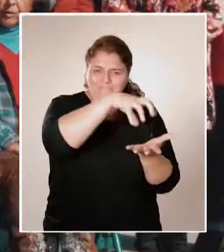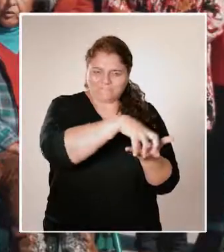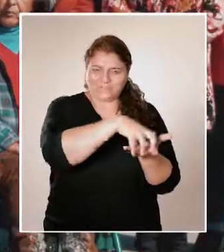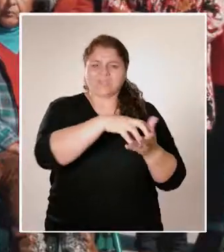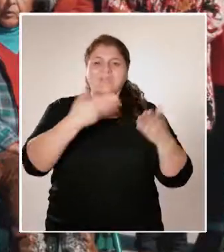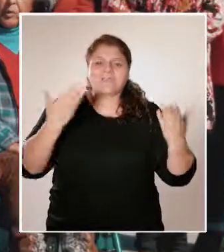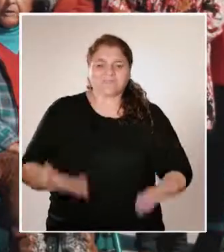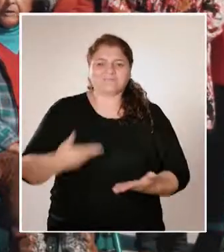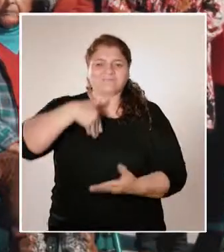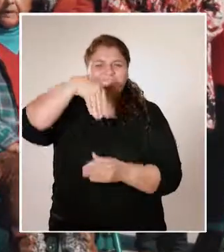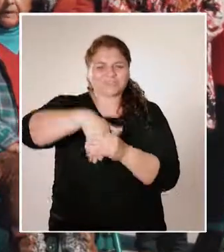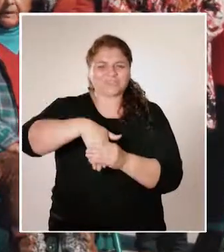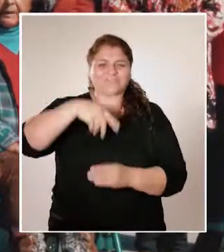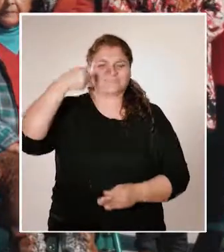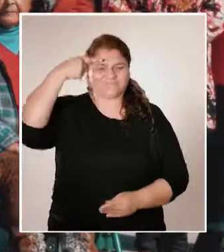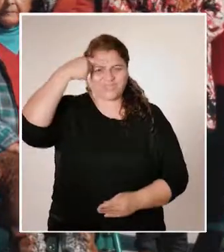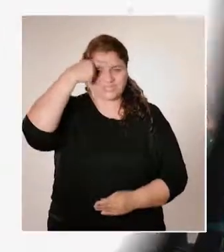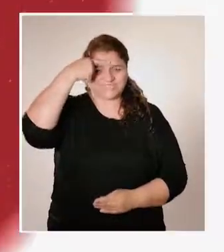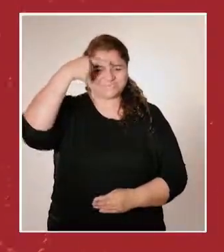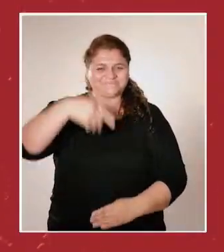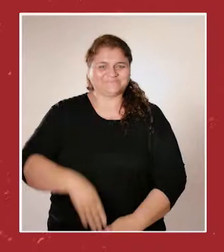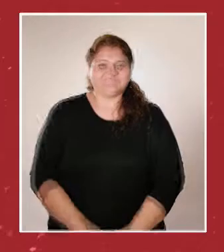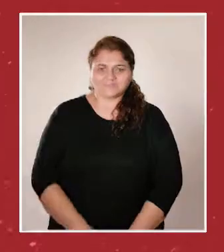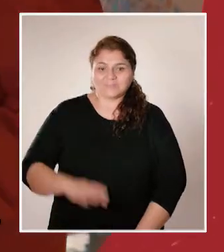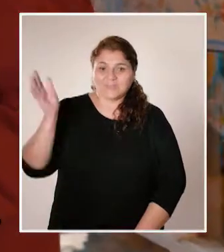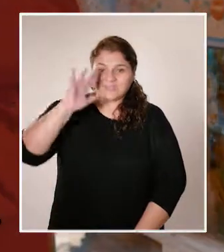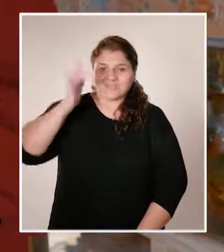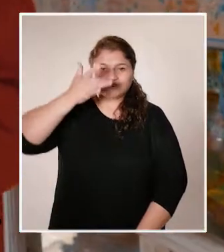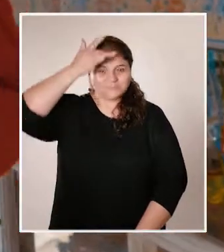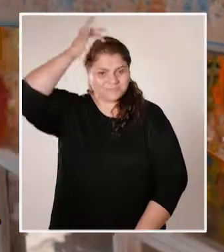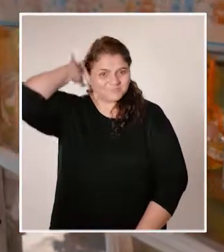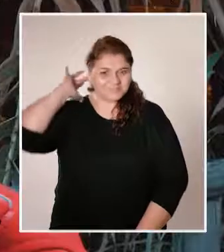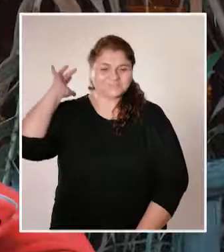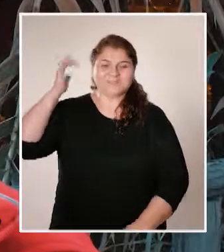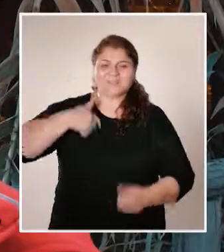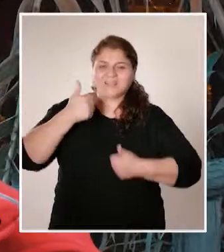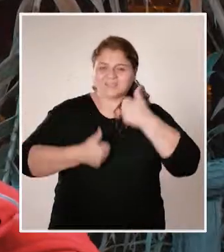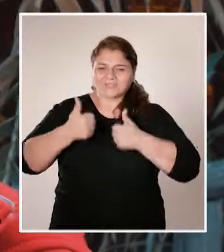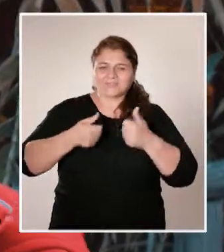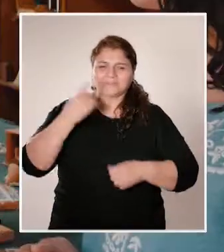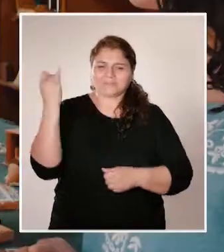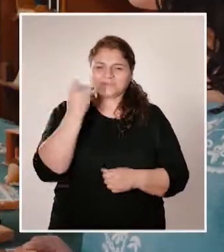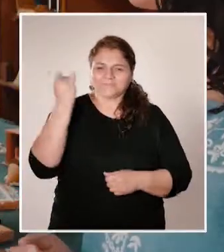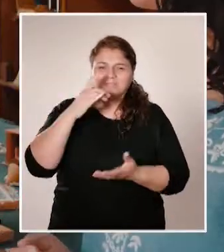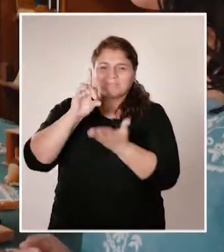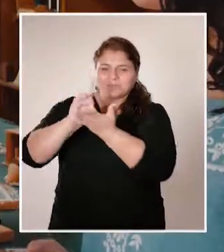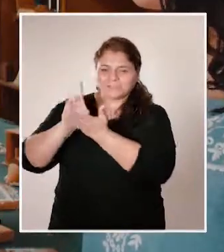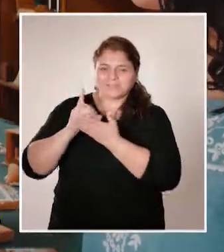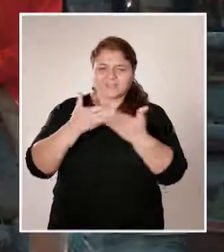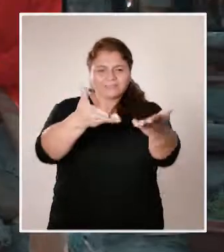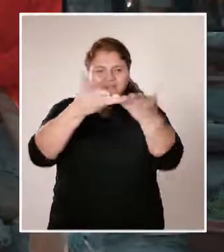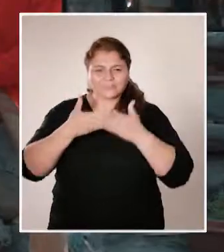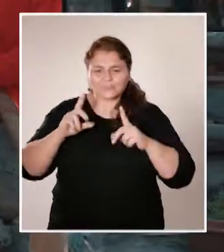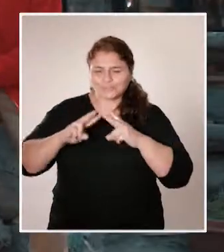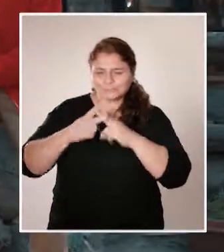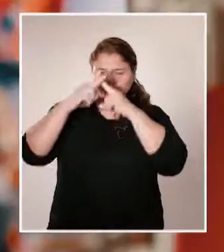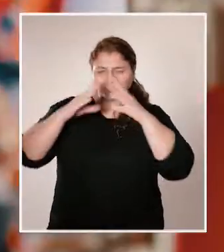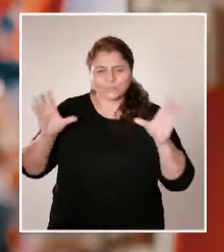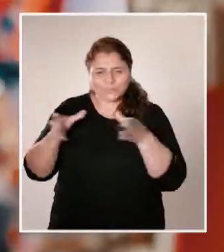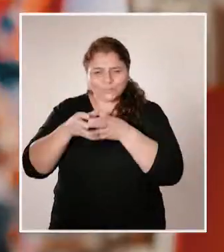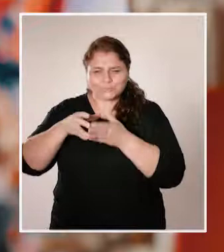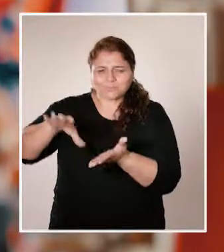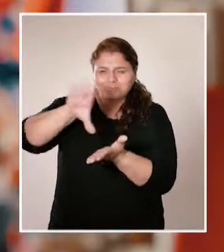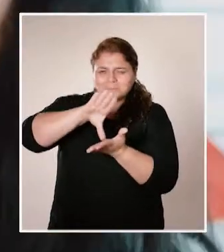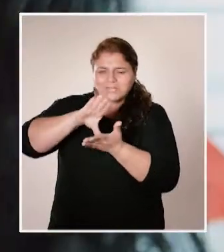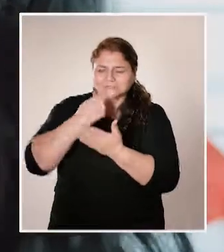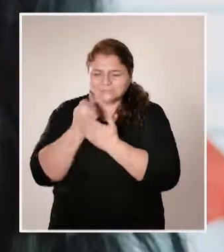¡Yo voto Boris Barrera! Hola, soy Mauricio Bucoc, candidato independiente a diputado. Te invito a construir